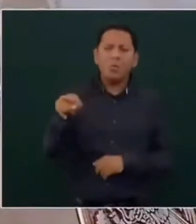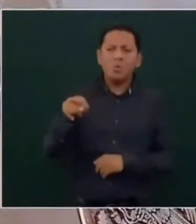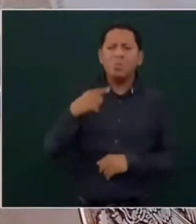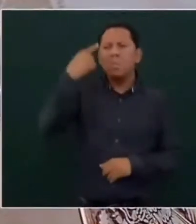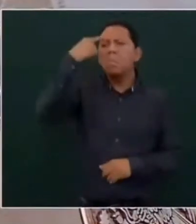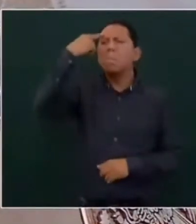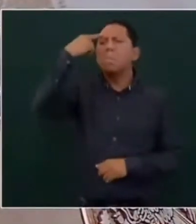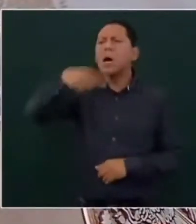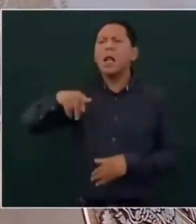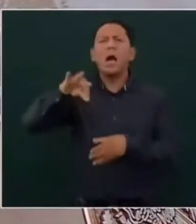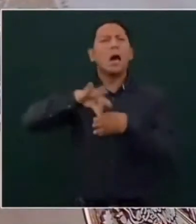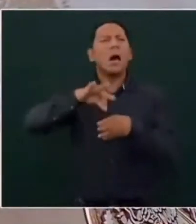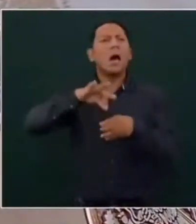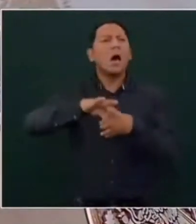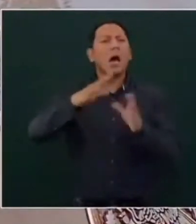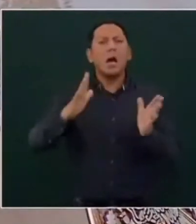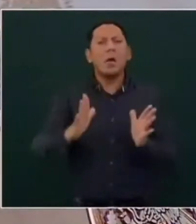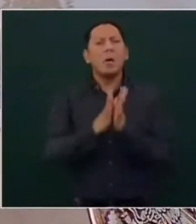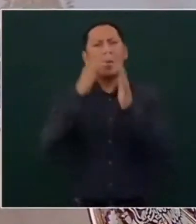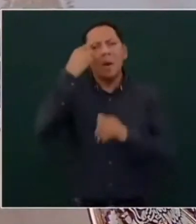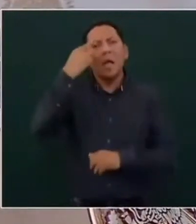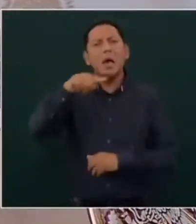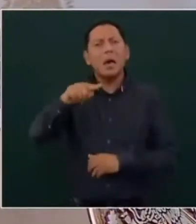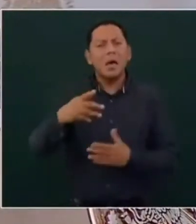y le ayudaron muchísimo